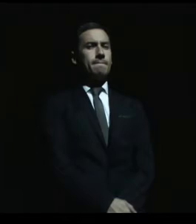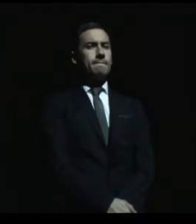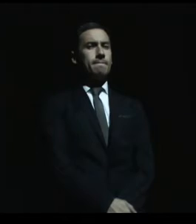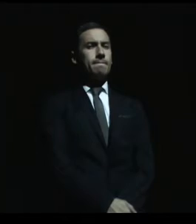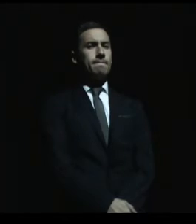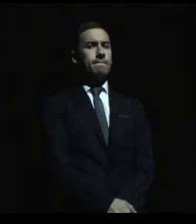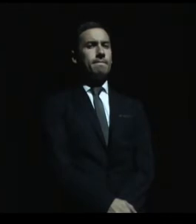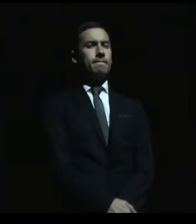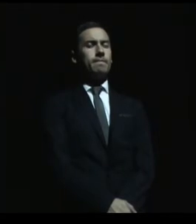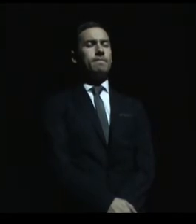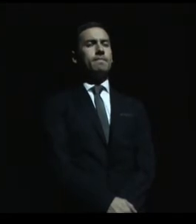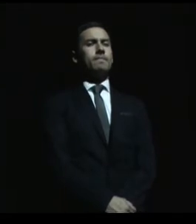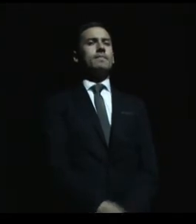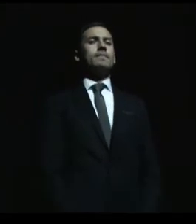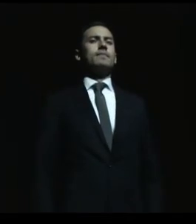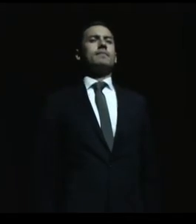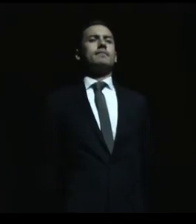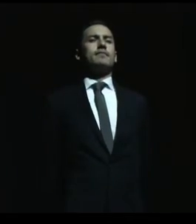Vamos.